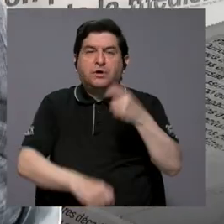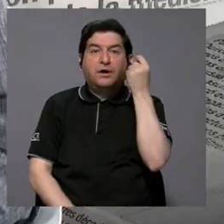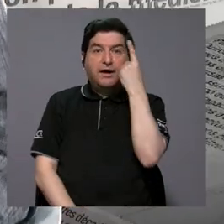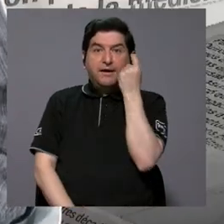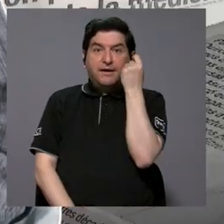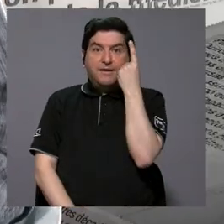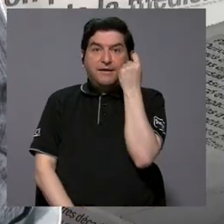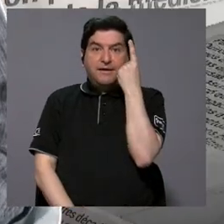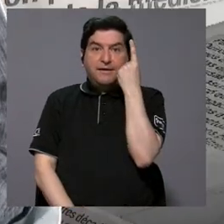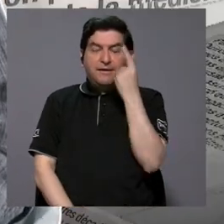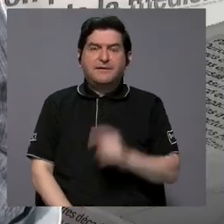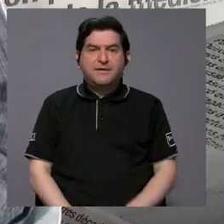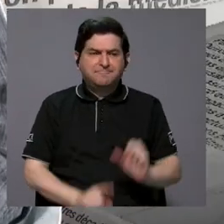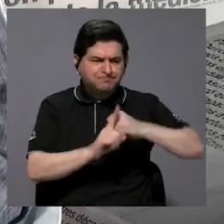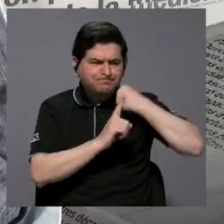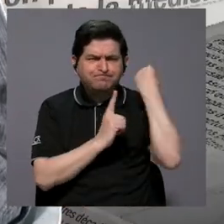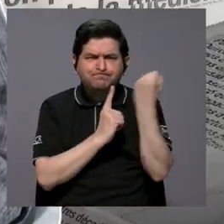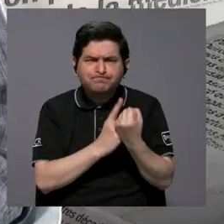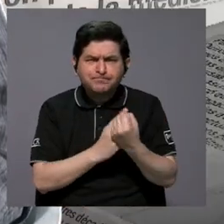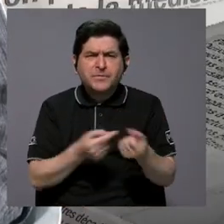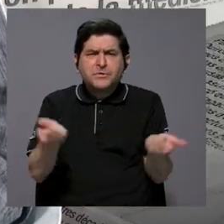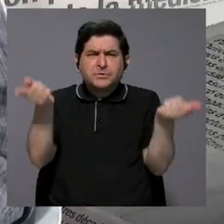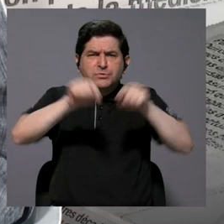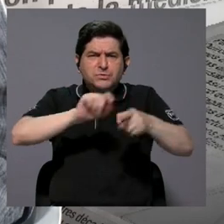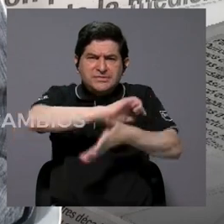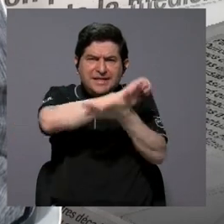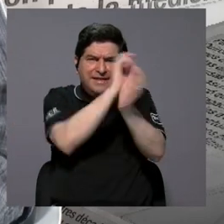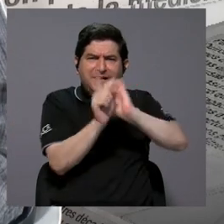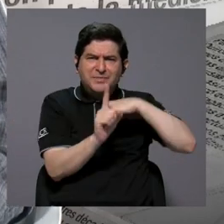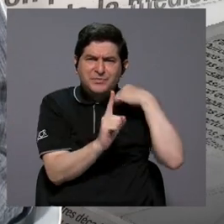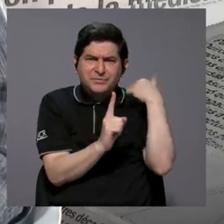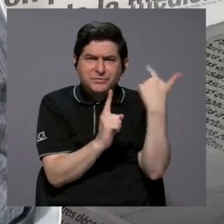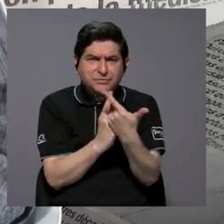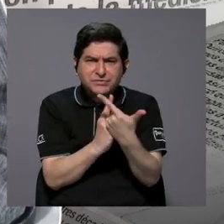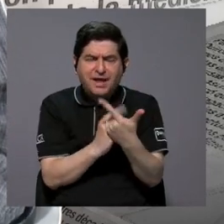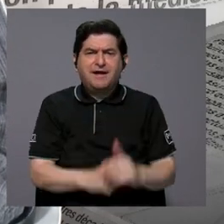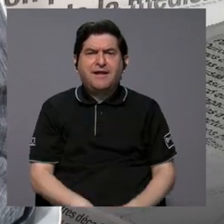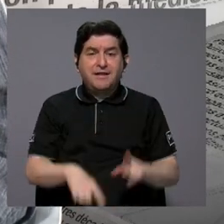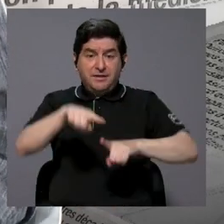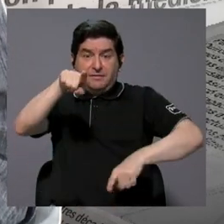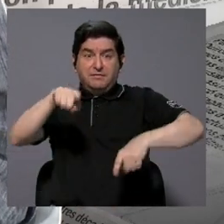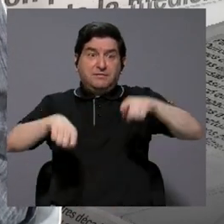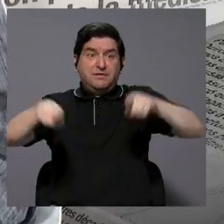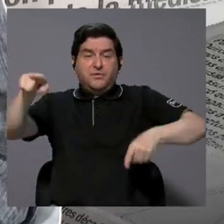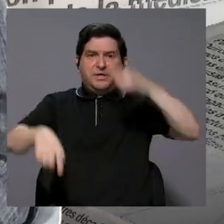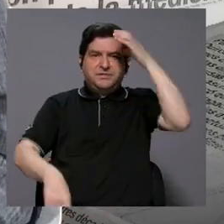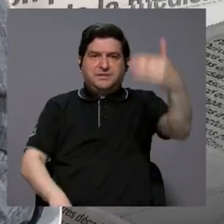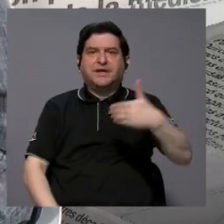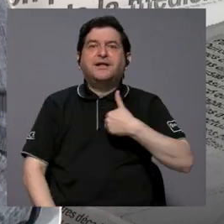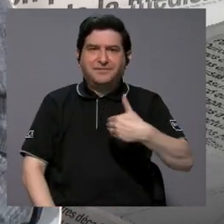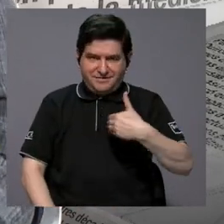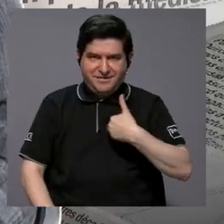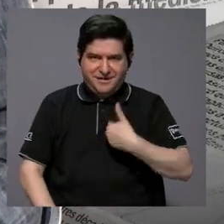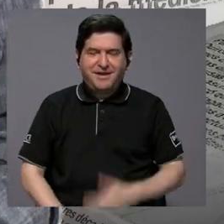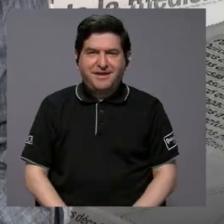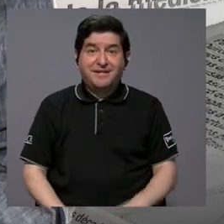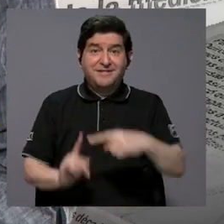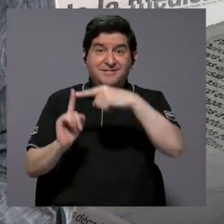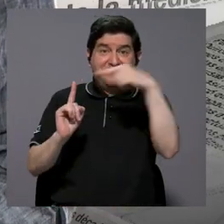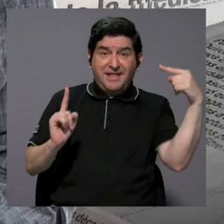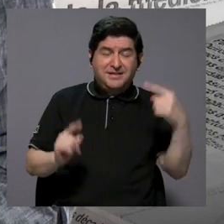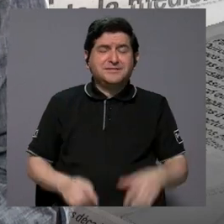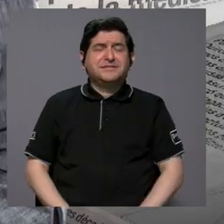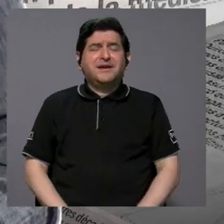entendiendo las condiciones en que se dan los cambios sociales, la diversidad cultural que tenemos desde